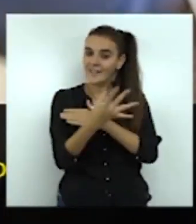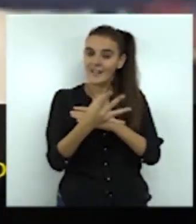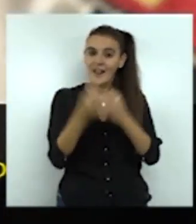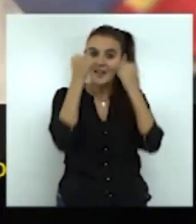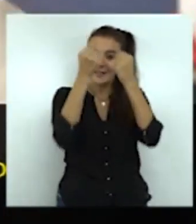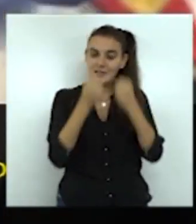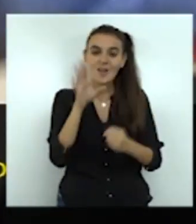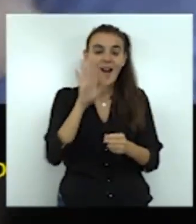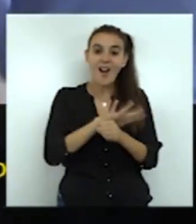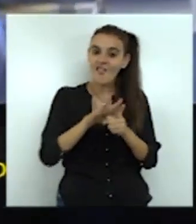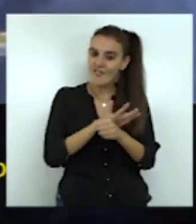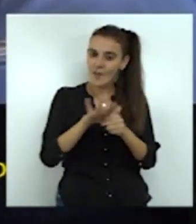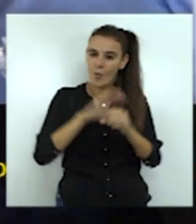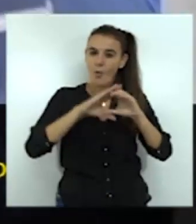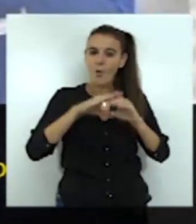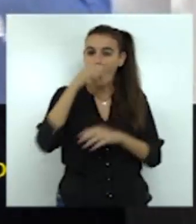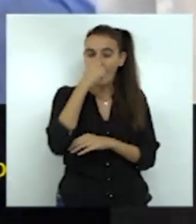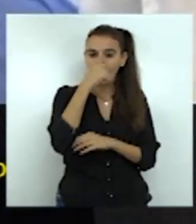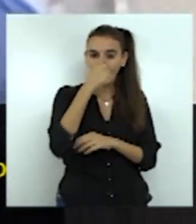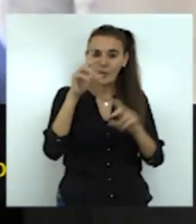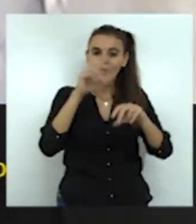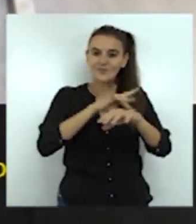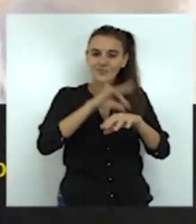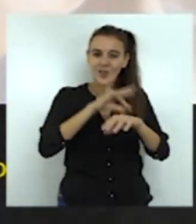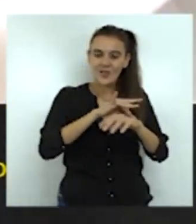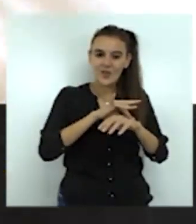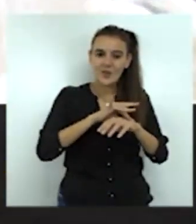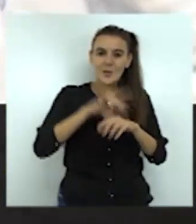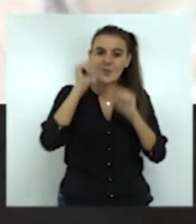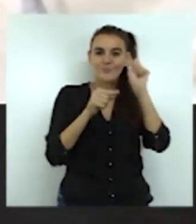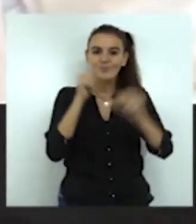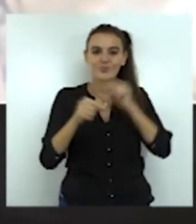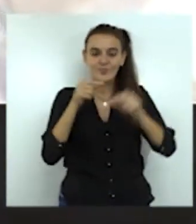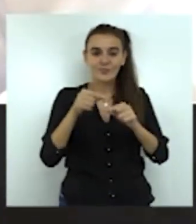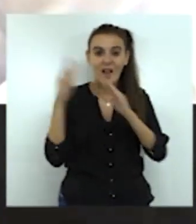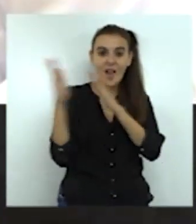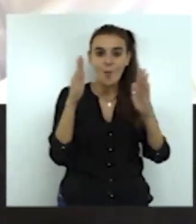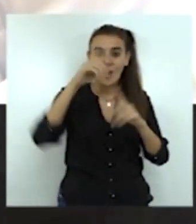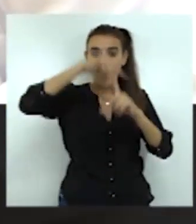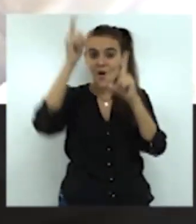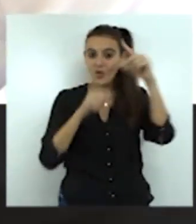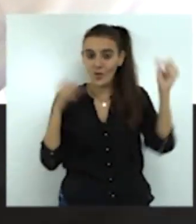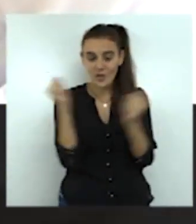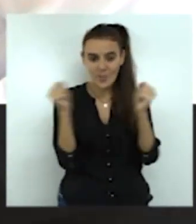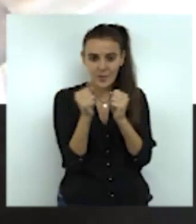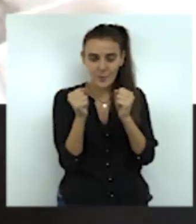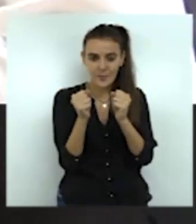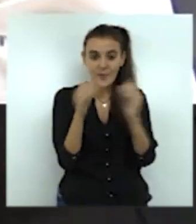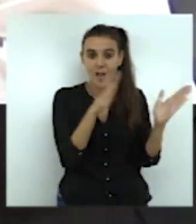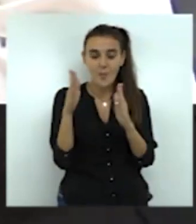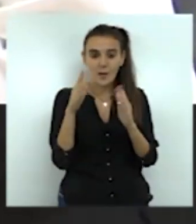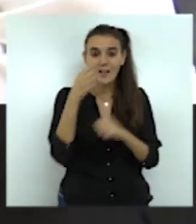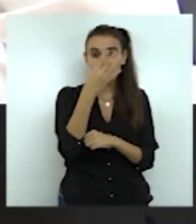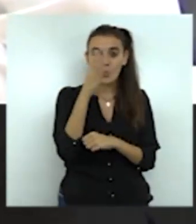La gripe es una enfermedad de curso agudo cuya máxima incidencia se observa en otoño e invierno. El periodo de incubación es de 48 horas, con